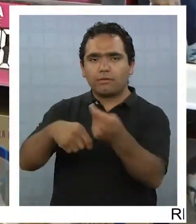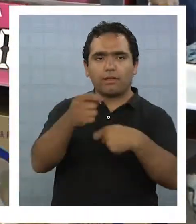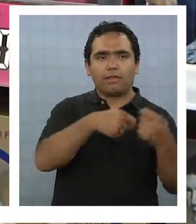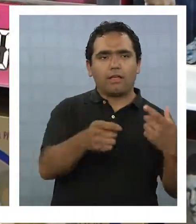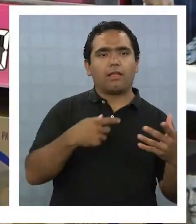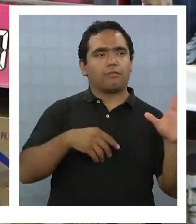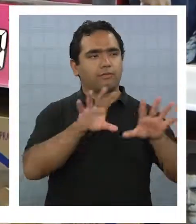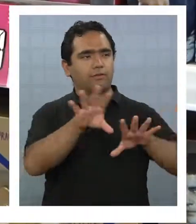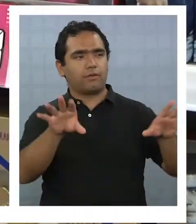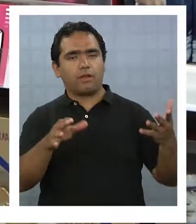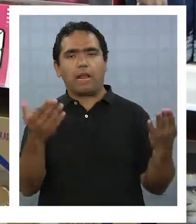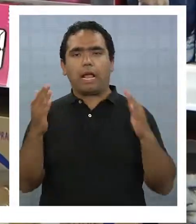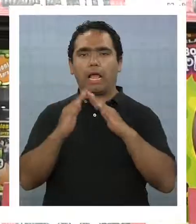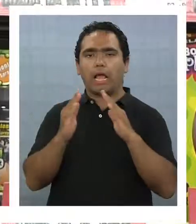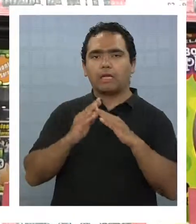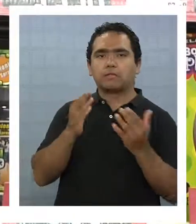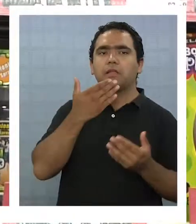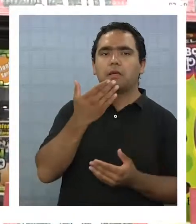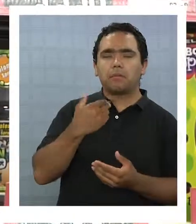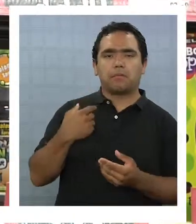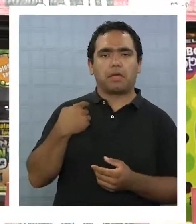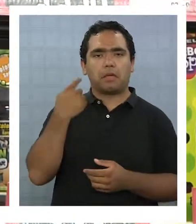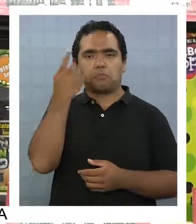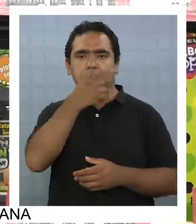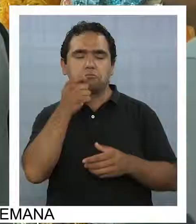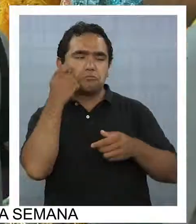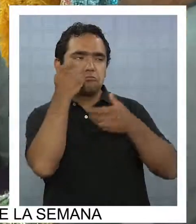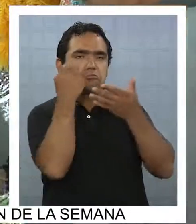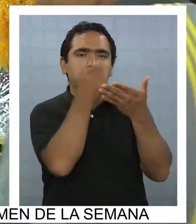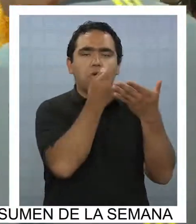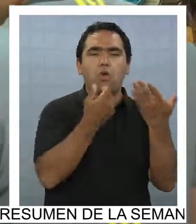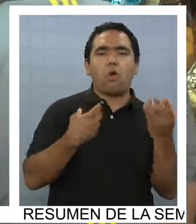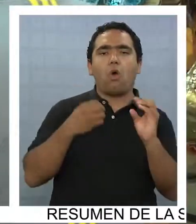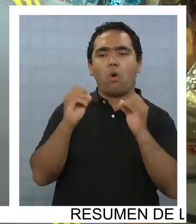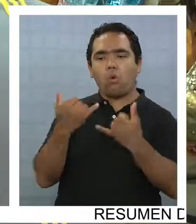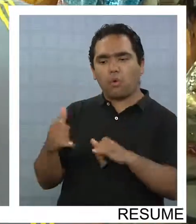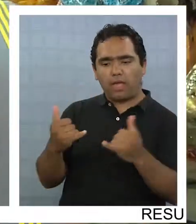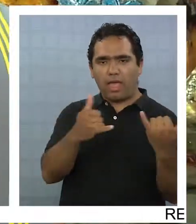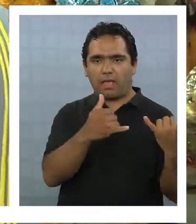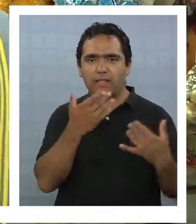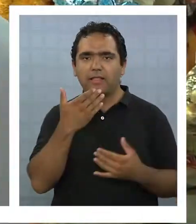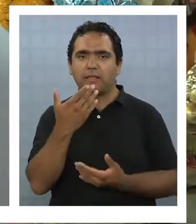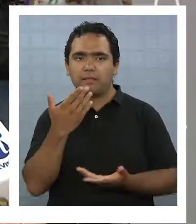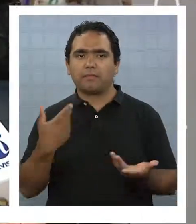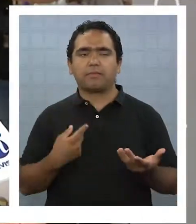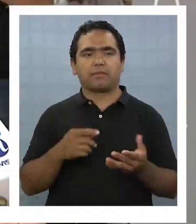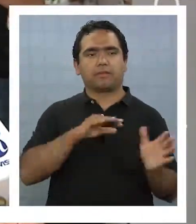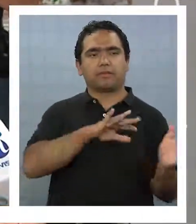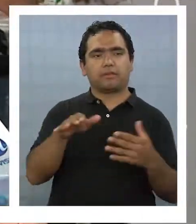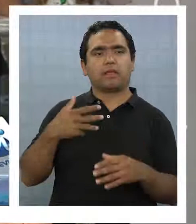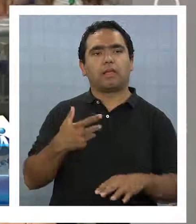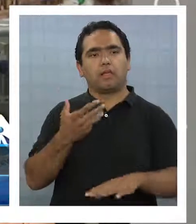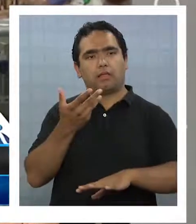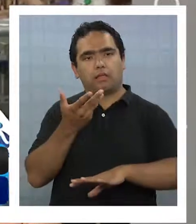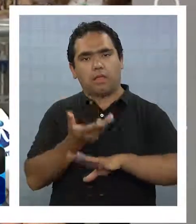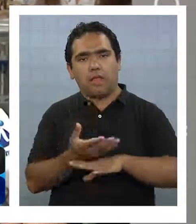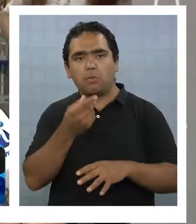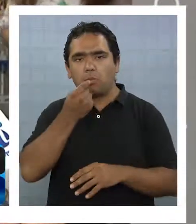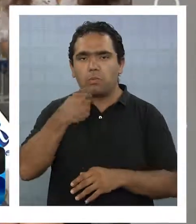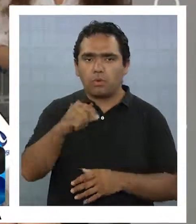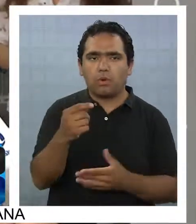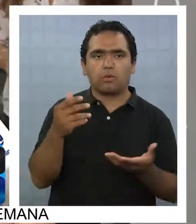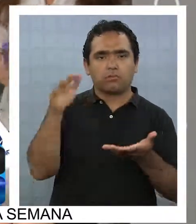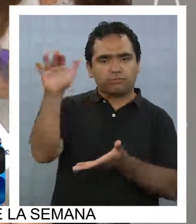el hogar, cosméticos y juguetes... ...son los productos que primero llegan a las tiendas. Van a llegar bastante estucherías... ...niños,